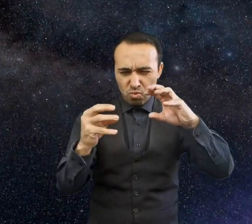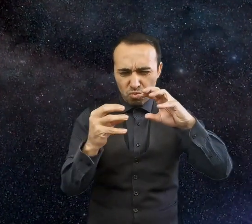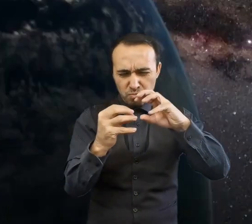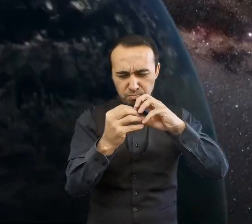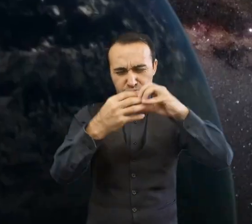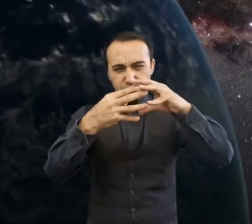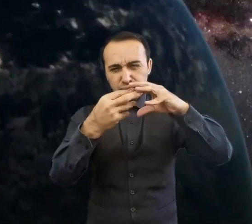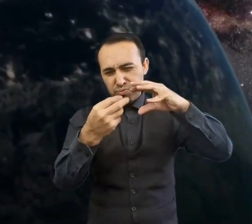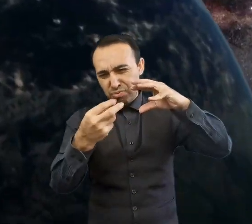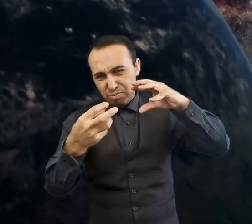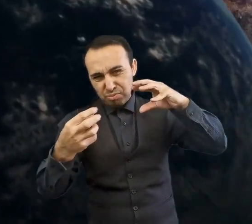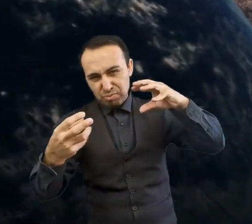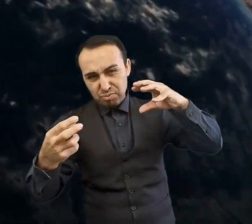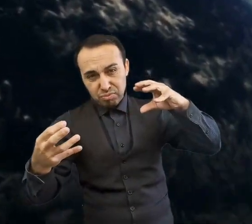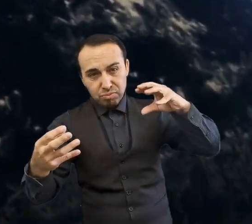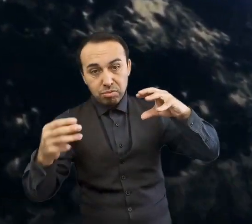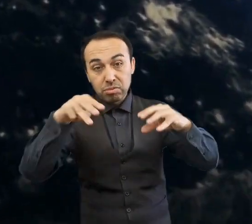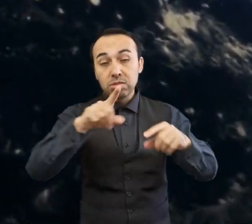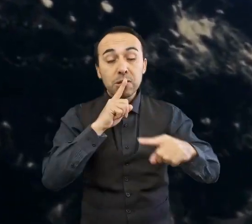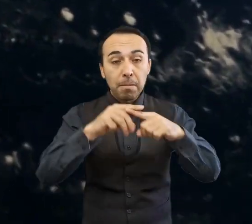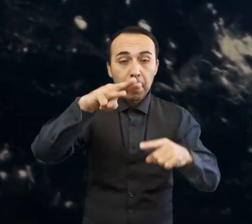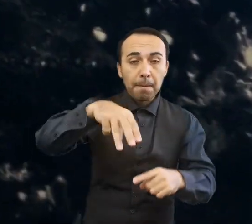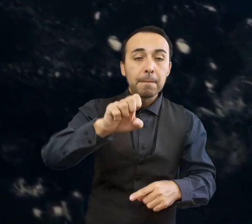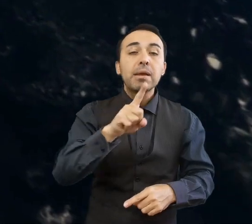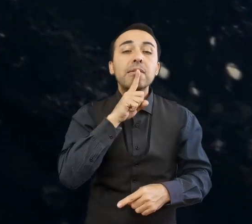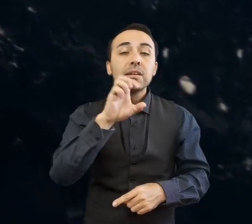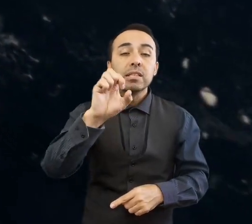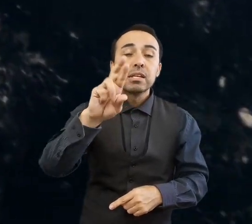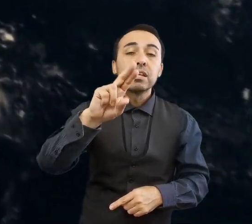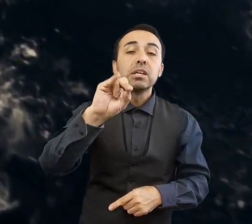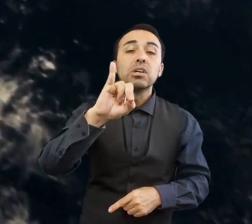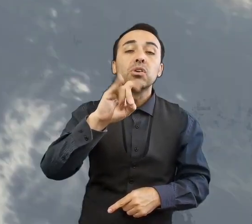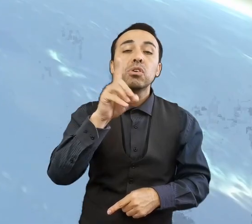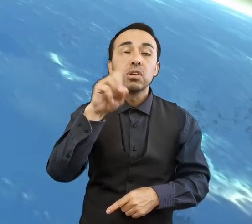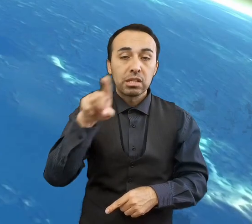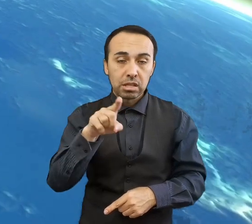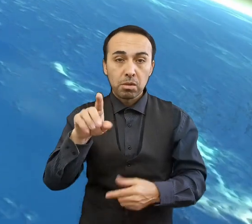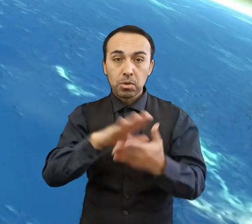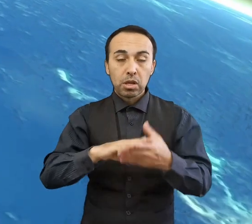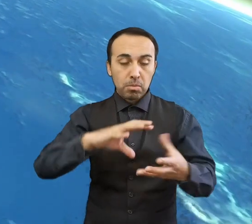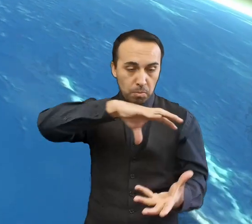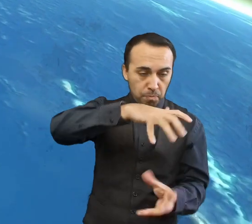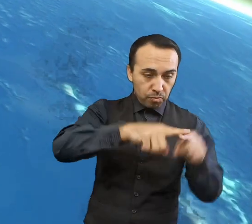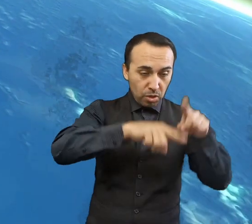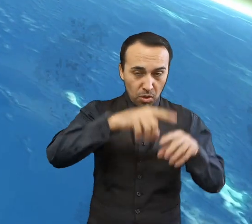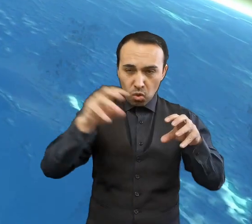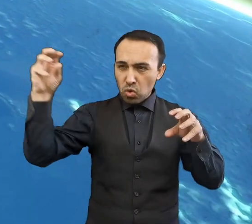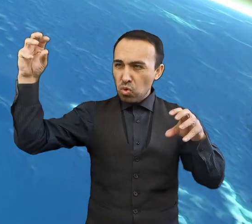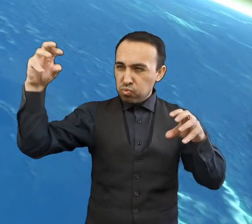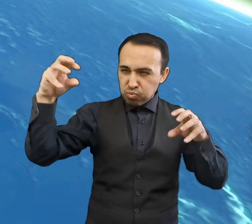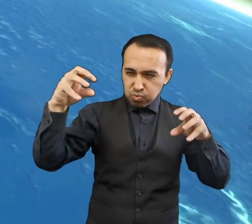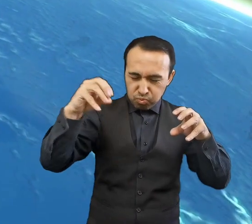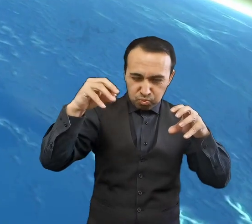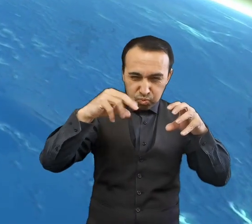provenir de los cometas. Si uno de estos objetos se acerca lo suficiente a la Tierra y entra en la atmósfera terrestre, se evapora y